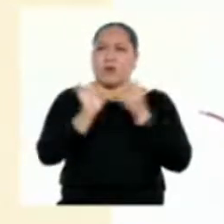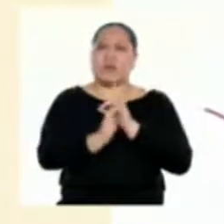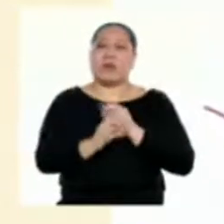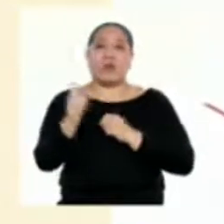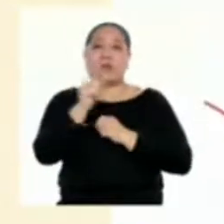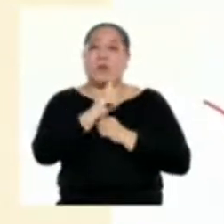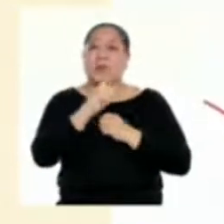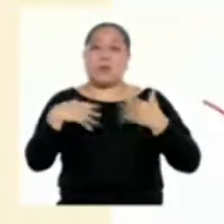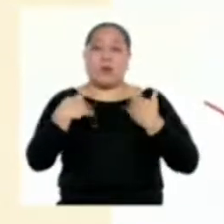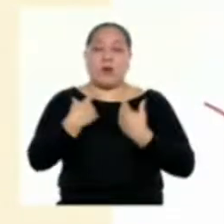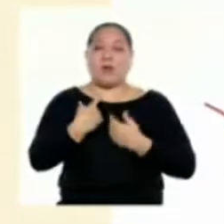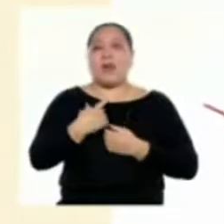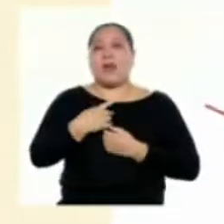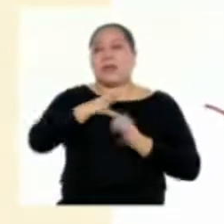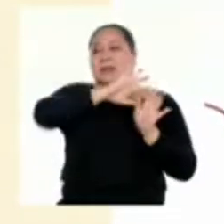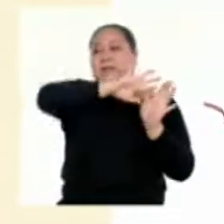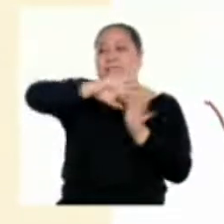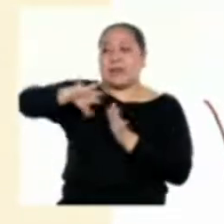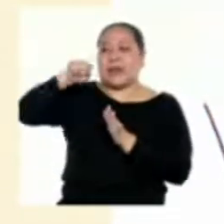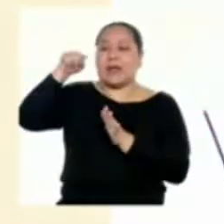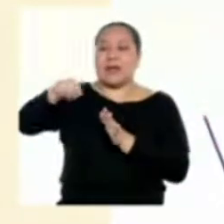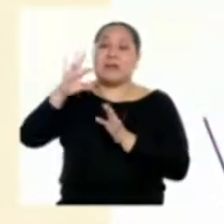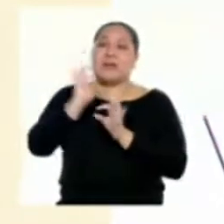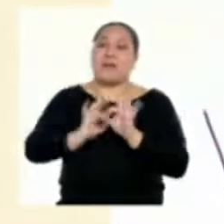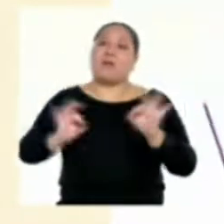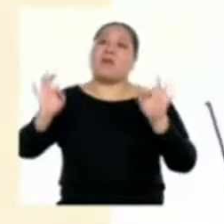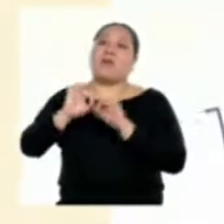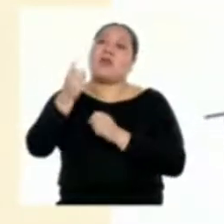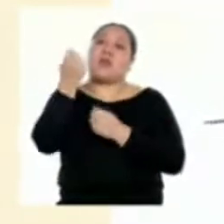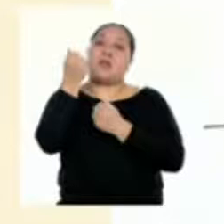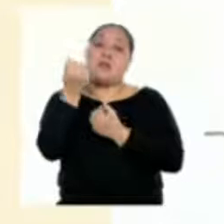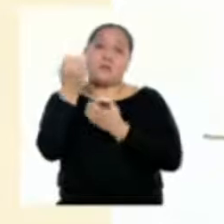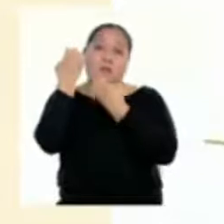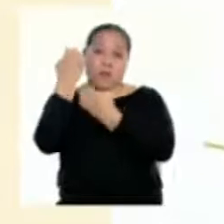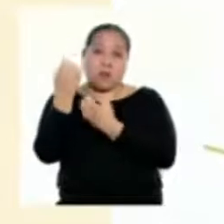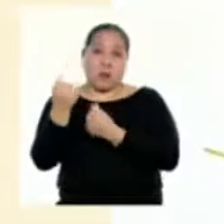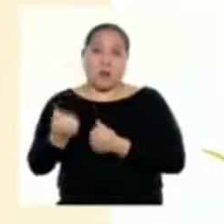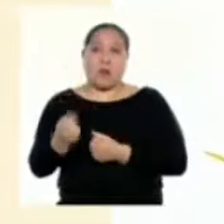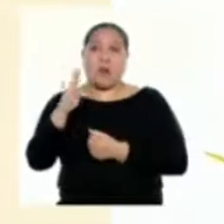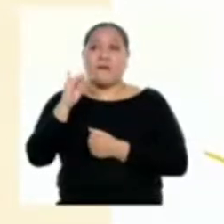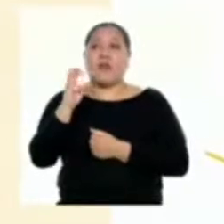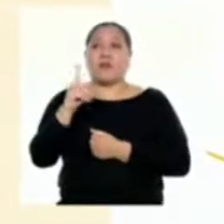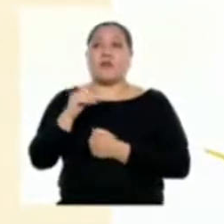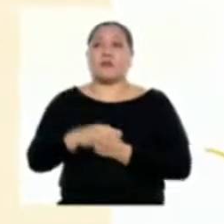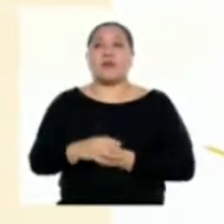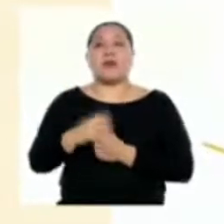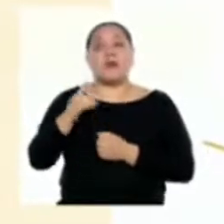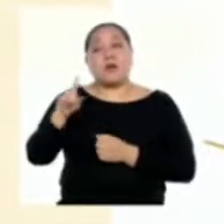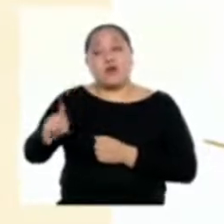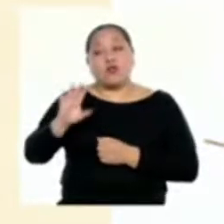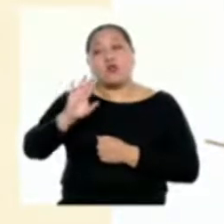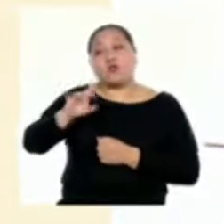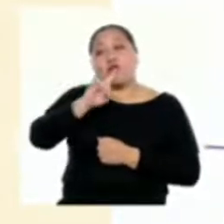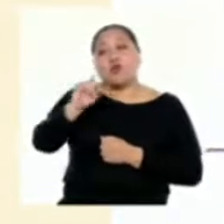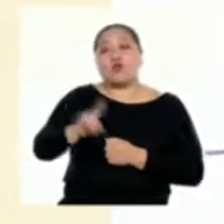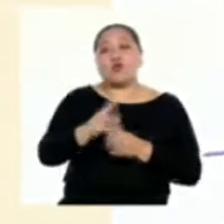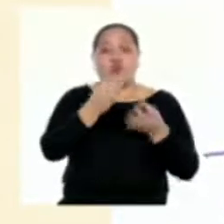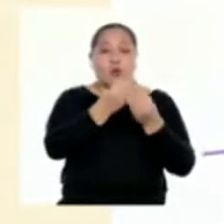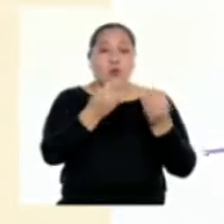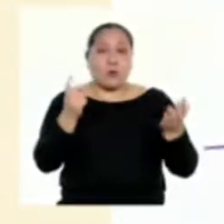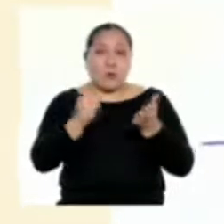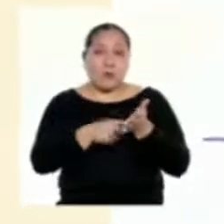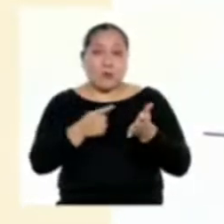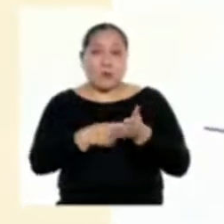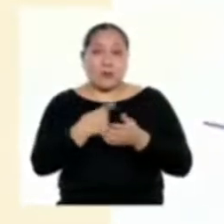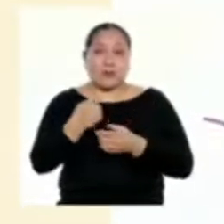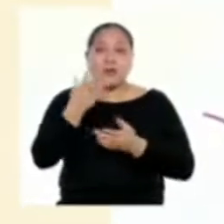enorme valor económico de la biodiversidad. Sin embargo, la gratuidad de su uso y sus beneficios en muchos casos han llevado